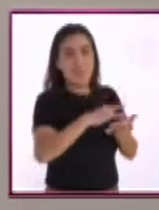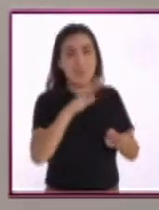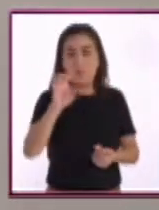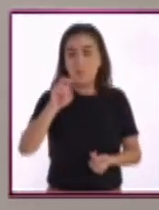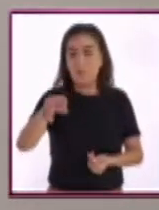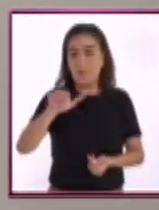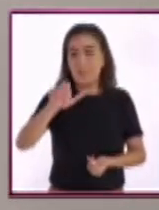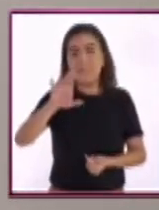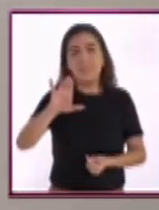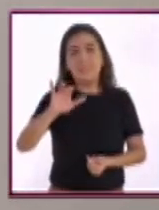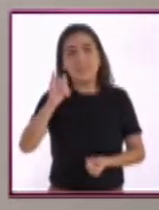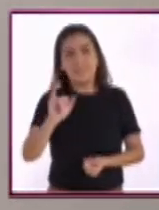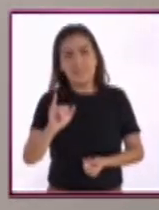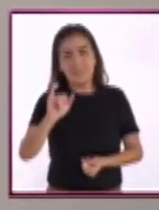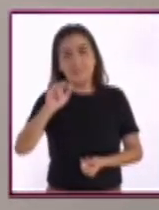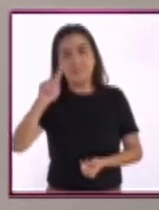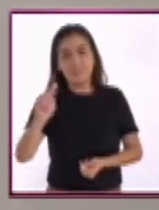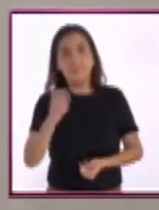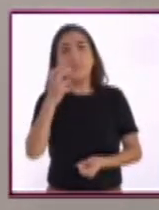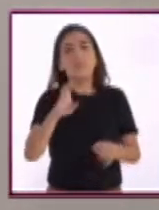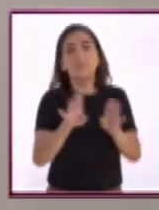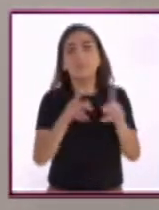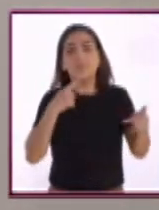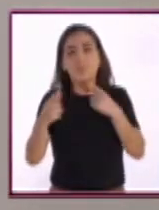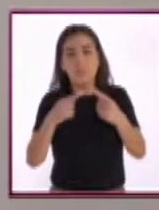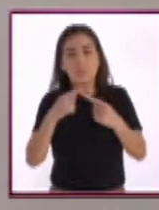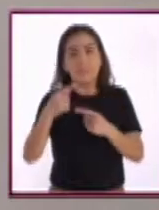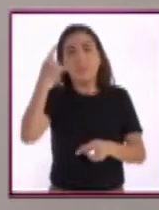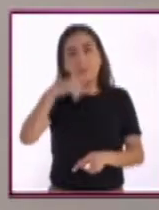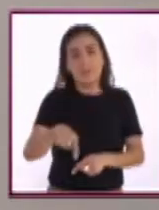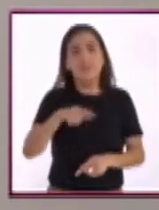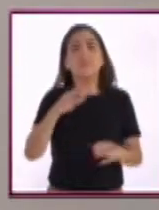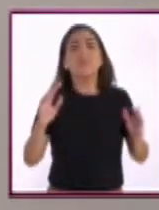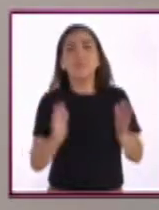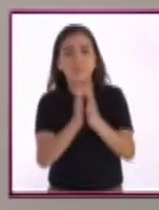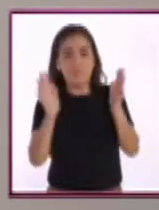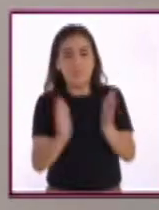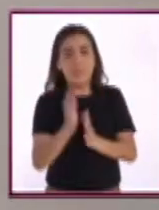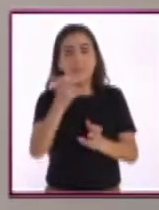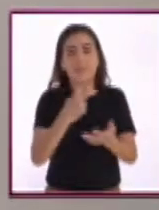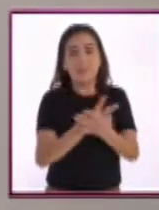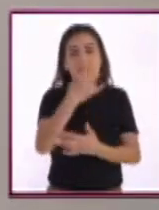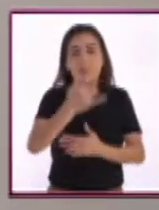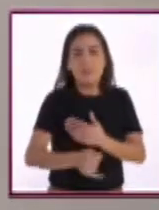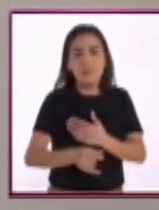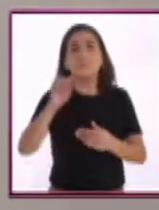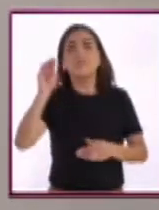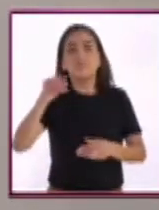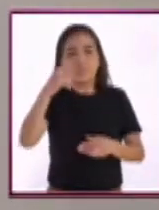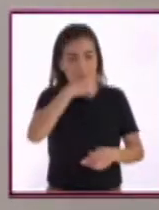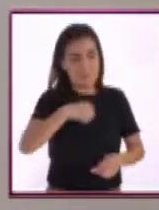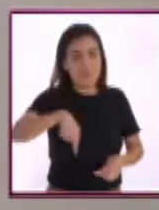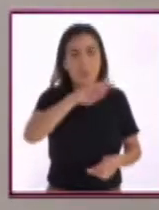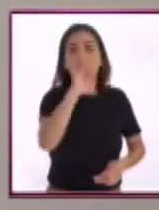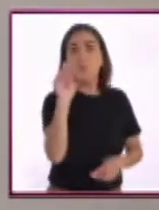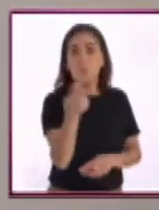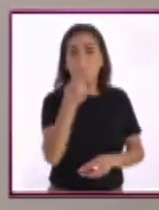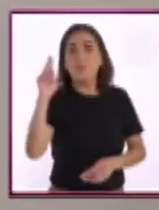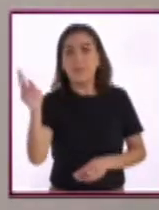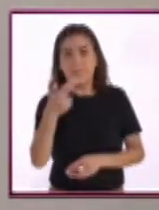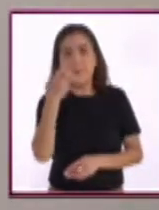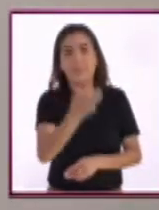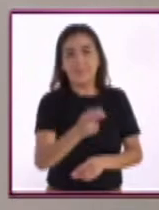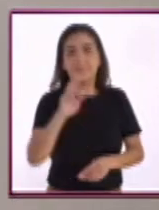CONACYT en el programa de estímulos a la innovación. Eso nos llevó a participar o a hacer participar del proyecto a muchas